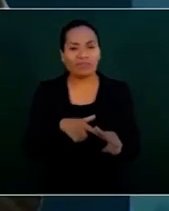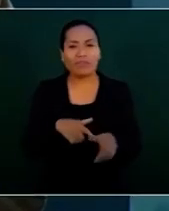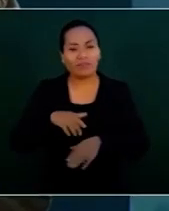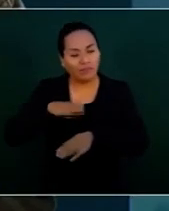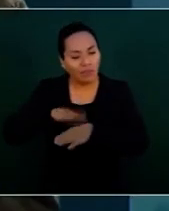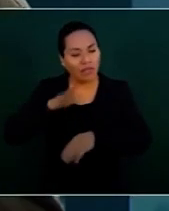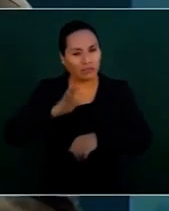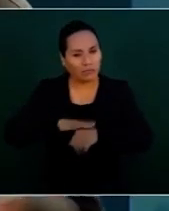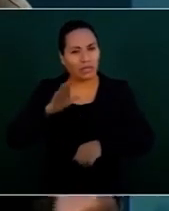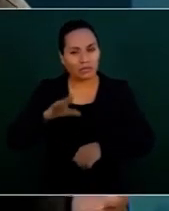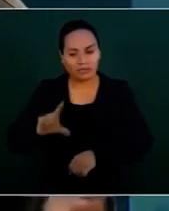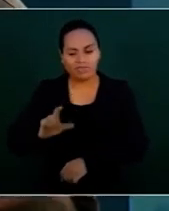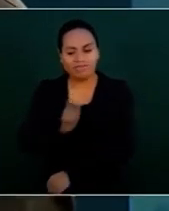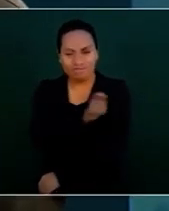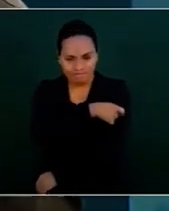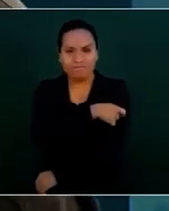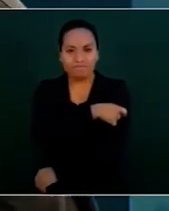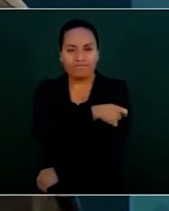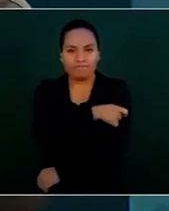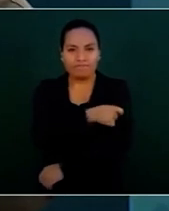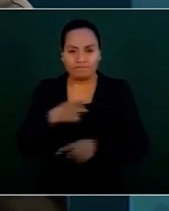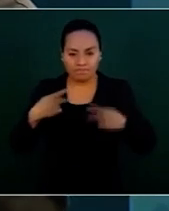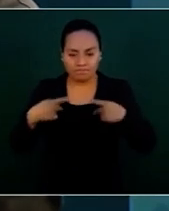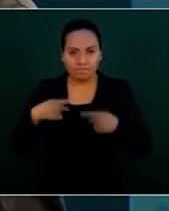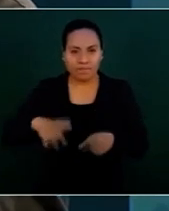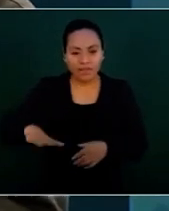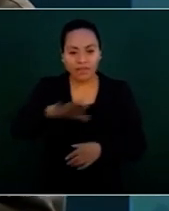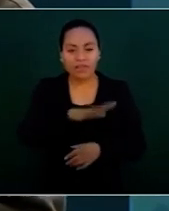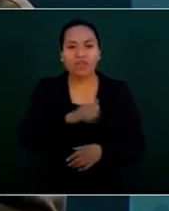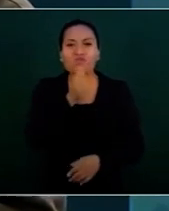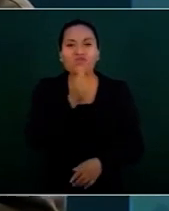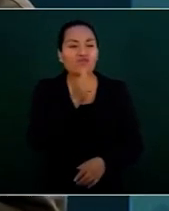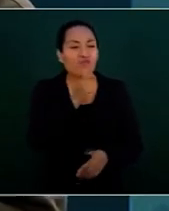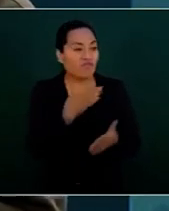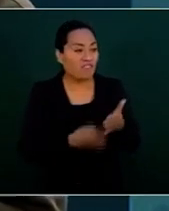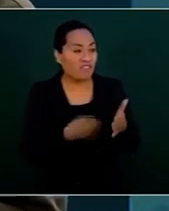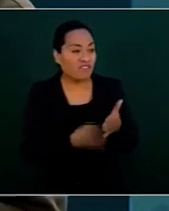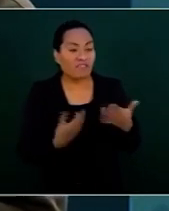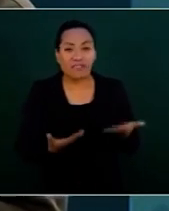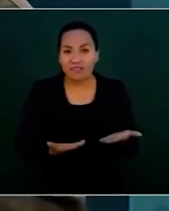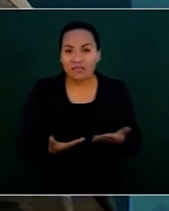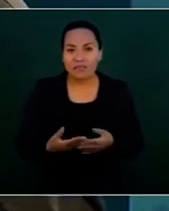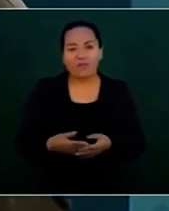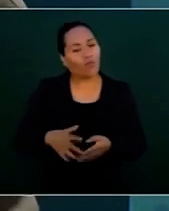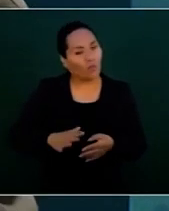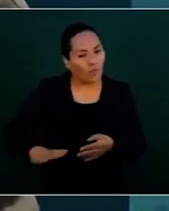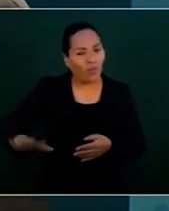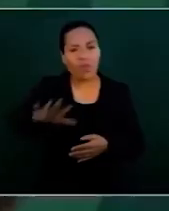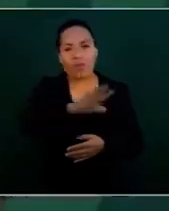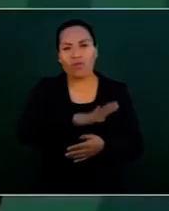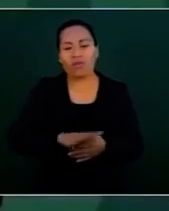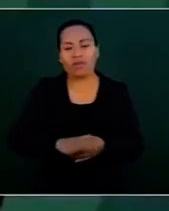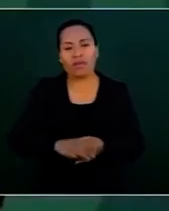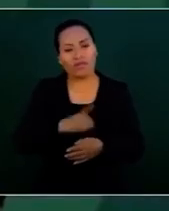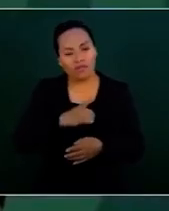a los que se han quedado rezagados, todos tenemos